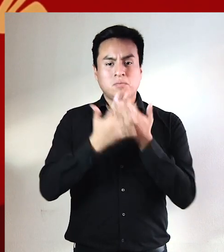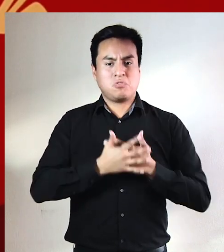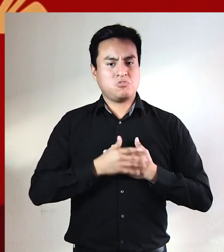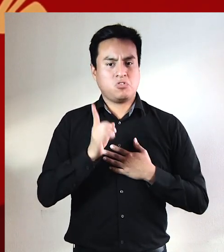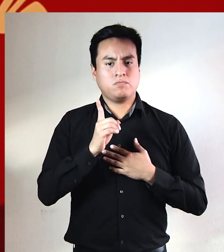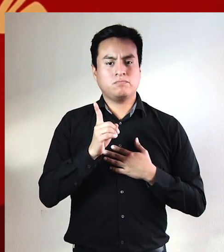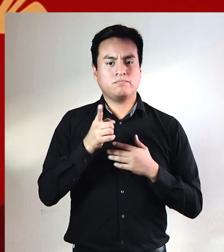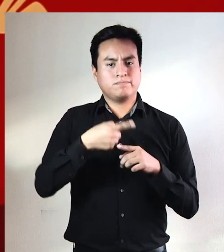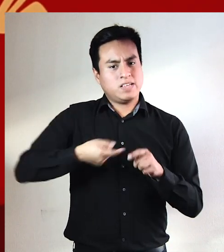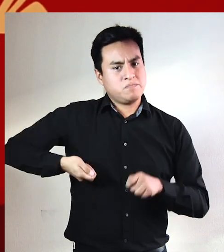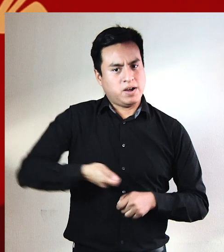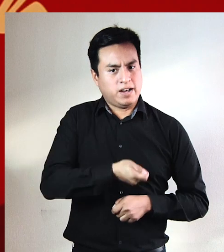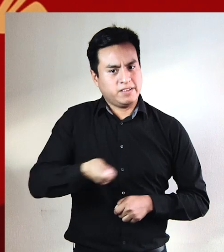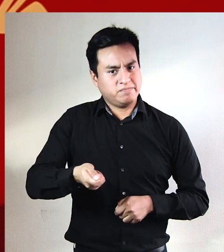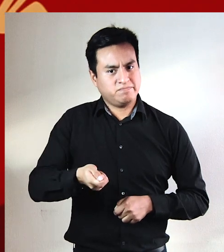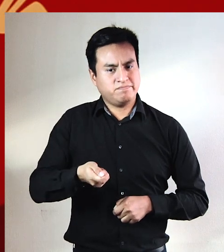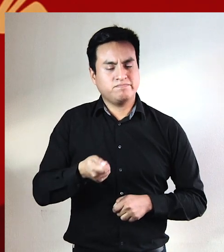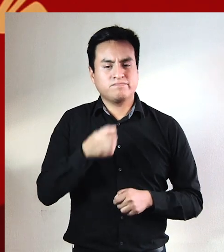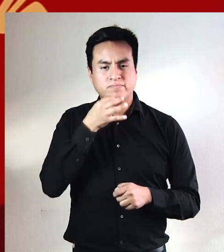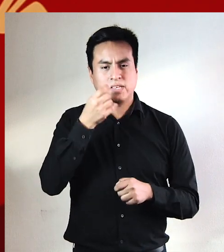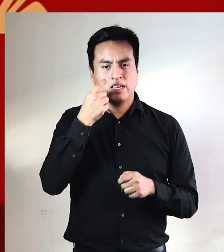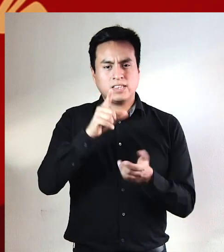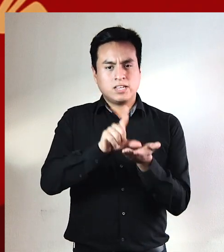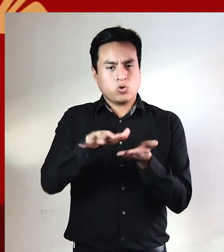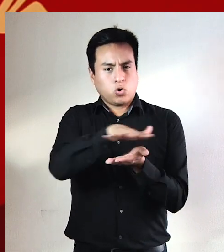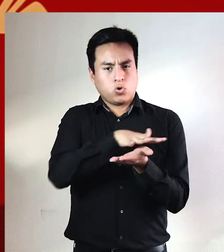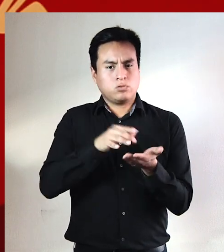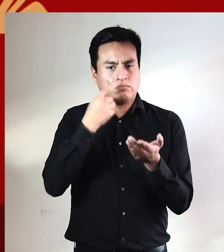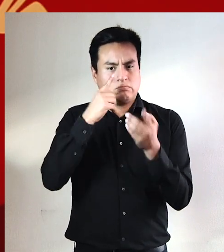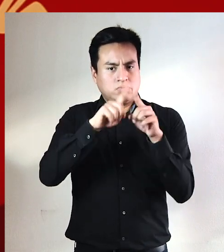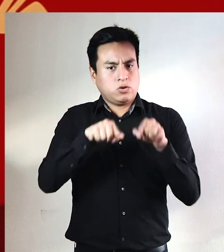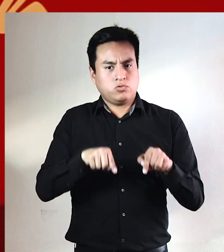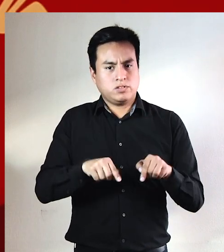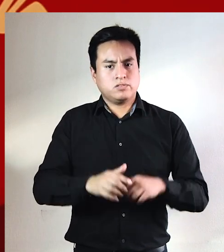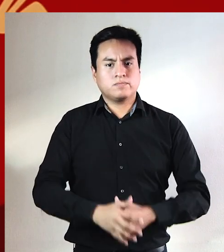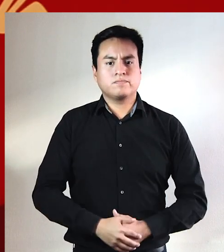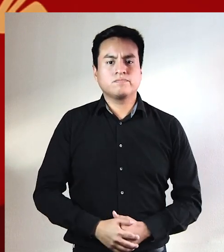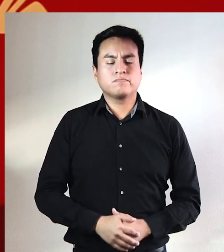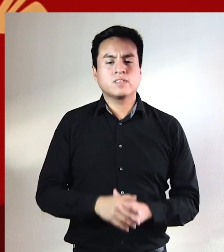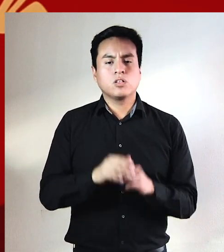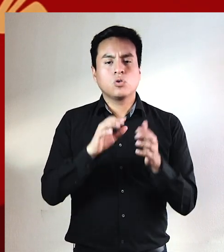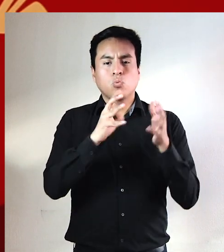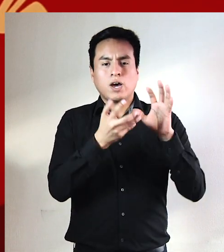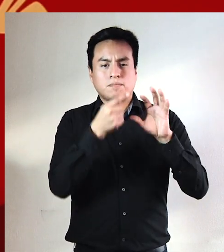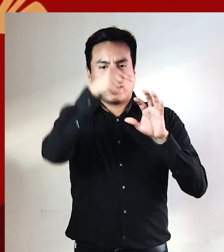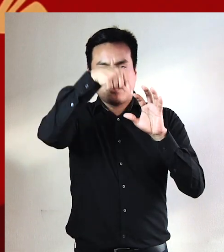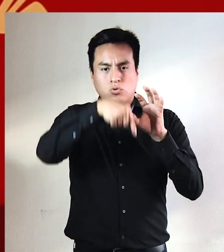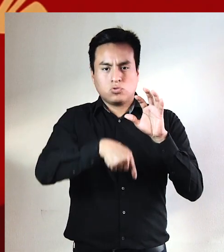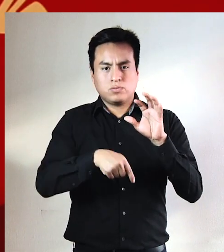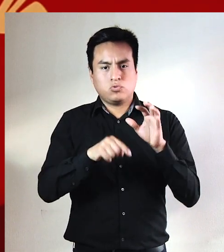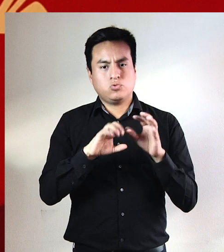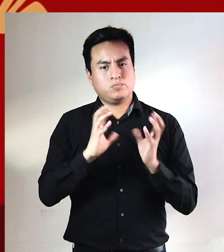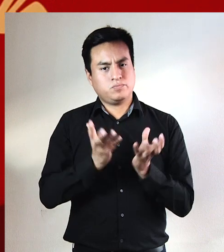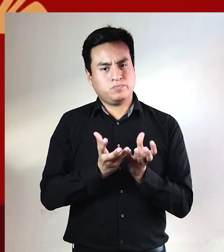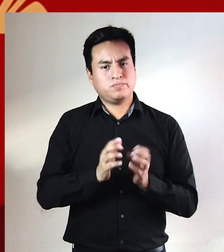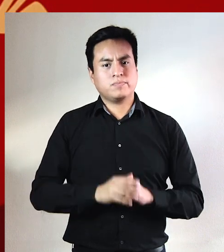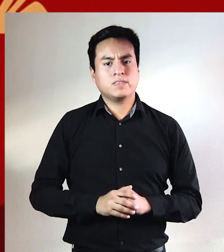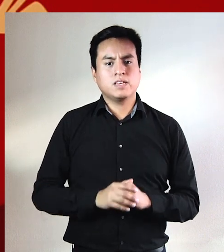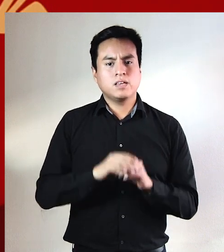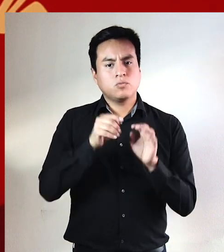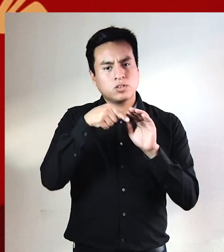cantarle al amor sino a la espada, vio en un territorio absolutamente desconocido, en el lugar más remoto del mundo,